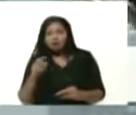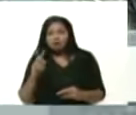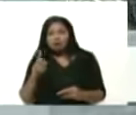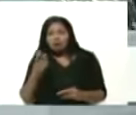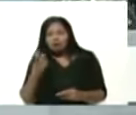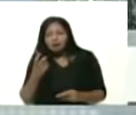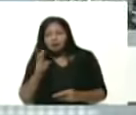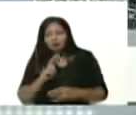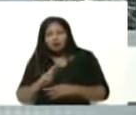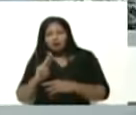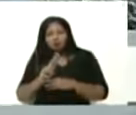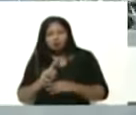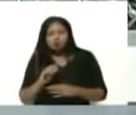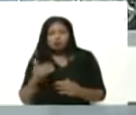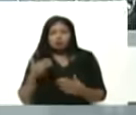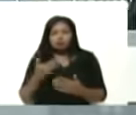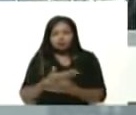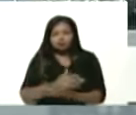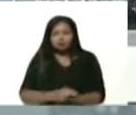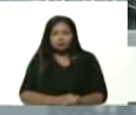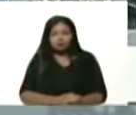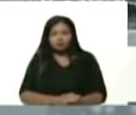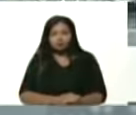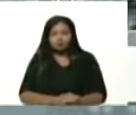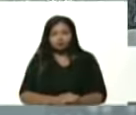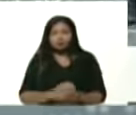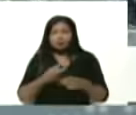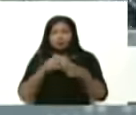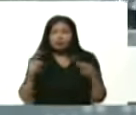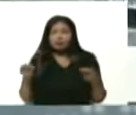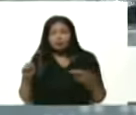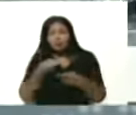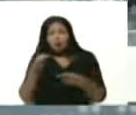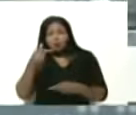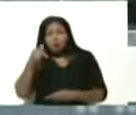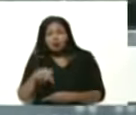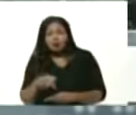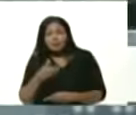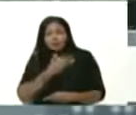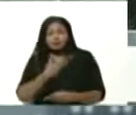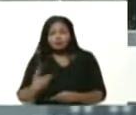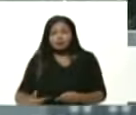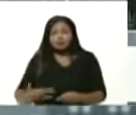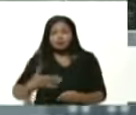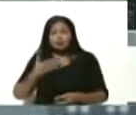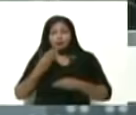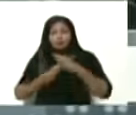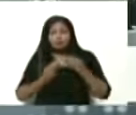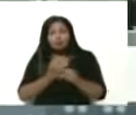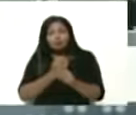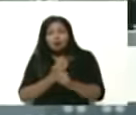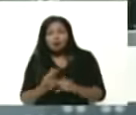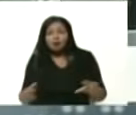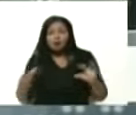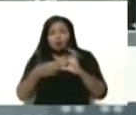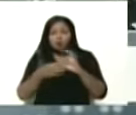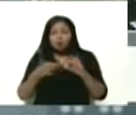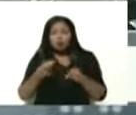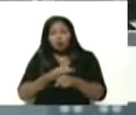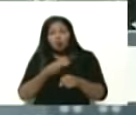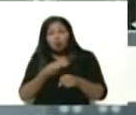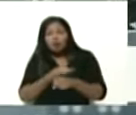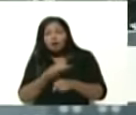o están un poco dañadas en general eso es lo que estamos buscando acá señor presidente poder trabajar de la mano con el gobierno con las